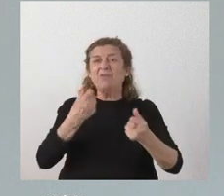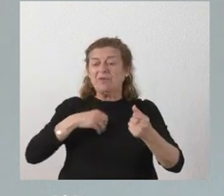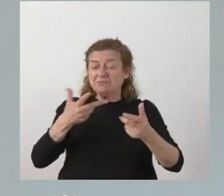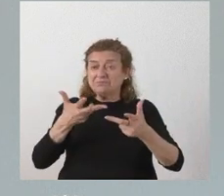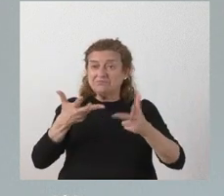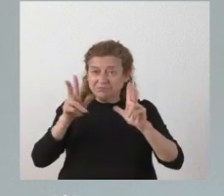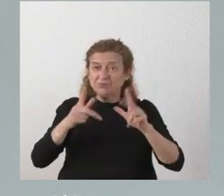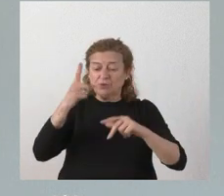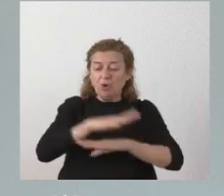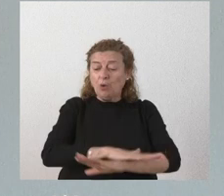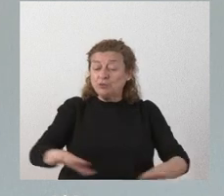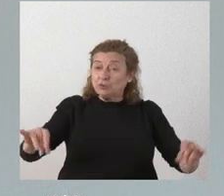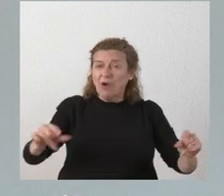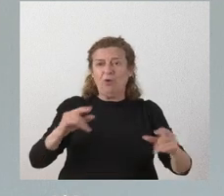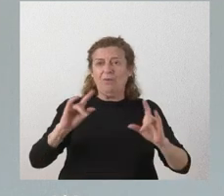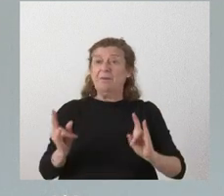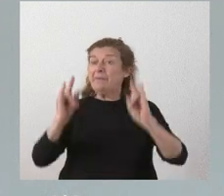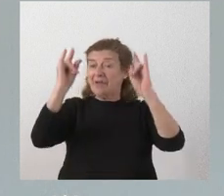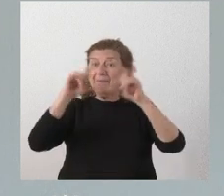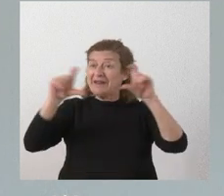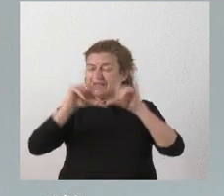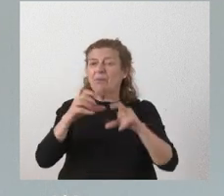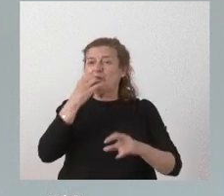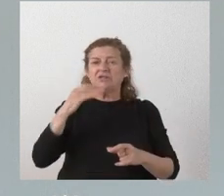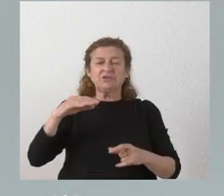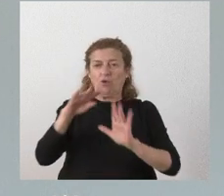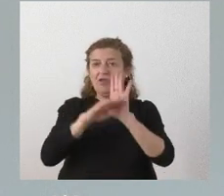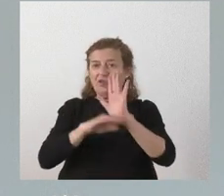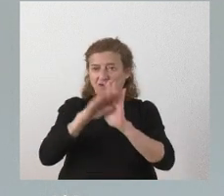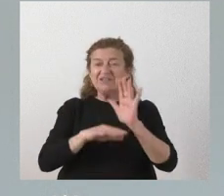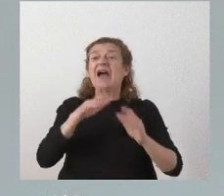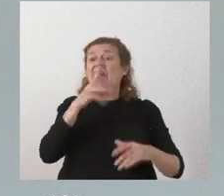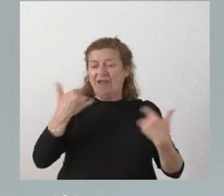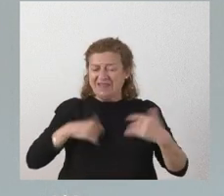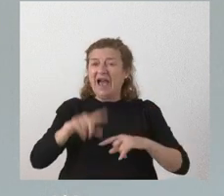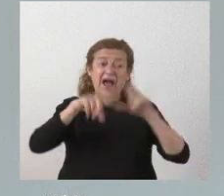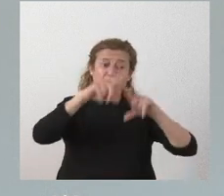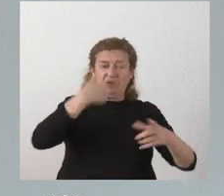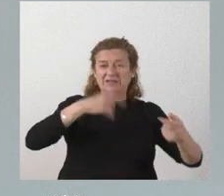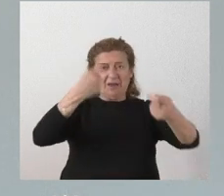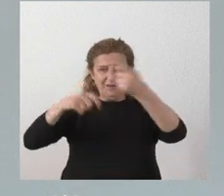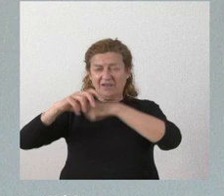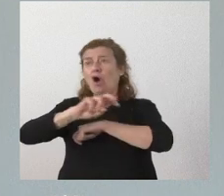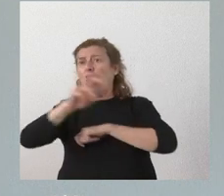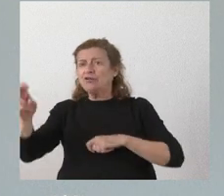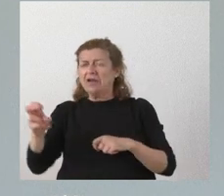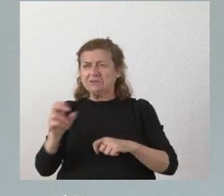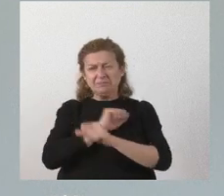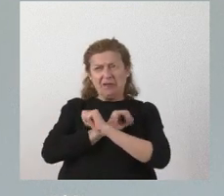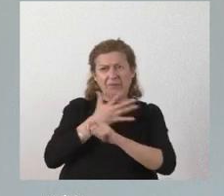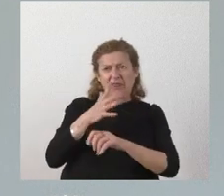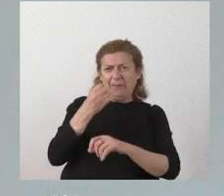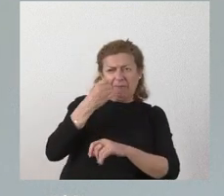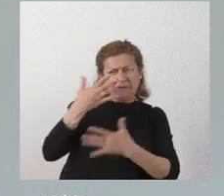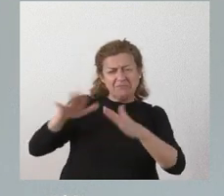un suelo empresarial en buenas condiciones tenemos ya algunas parcelas vendidas otras con muy buenas expectativas y yo